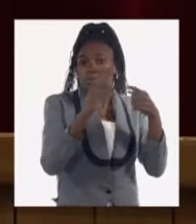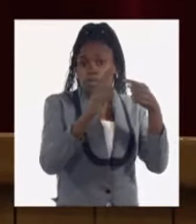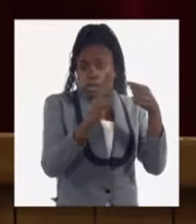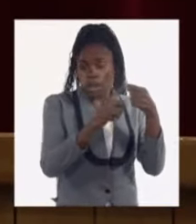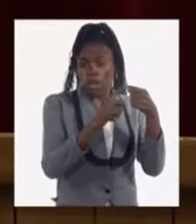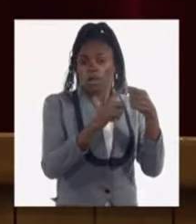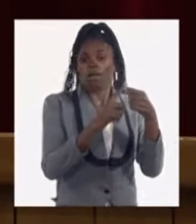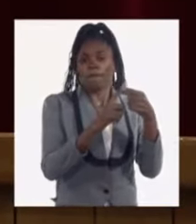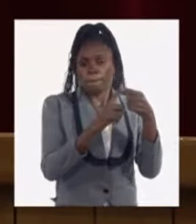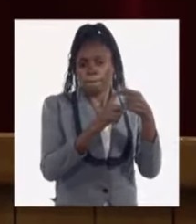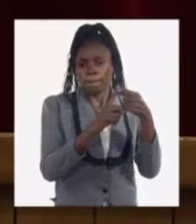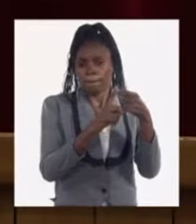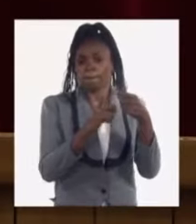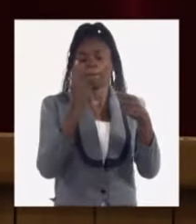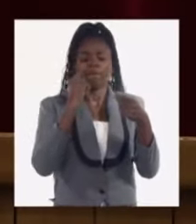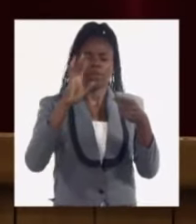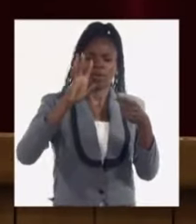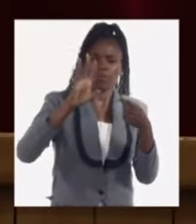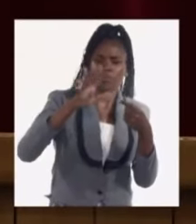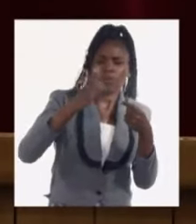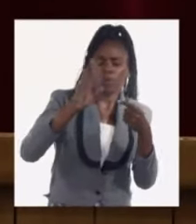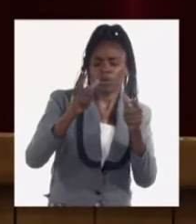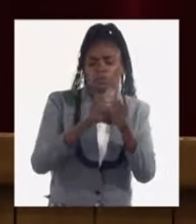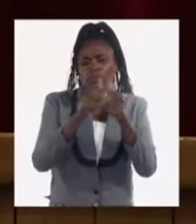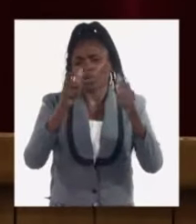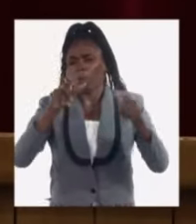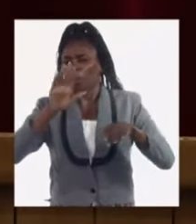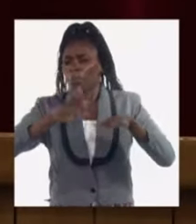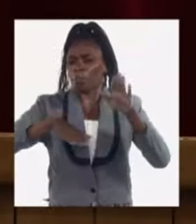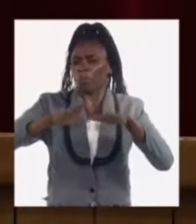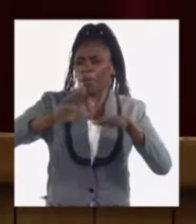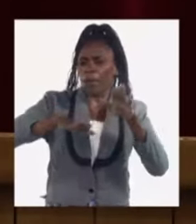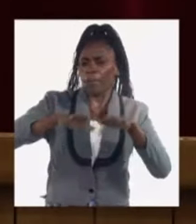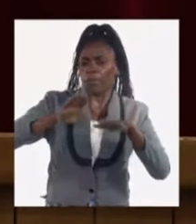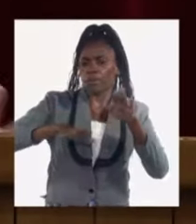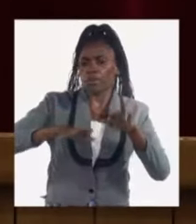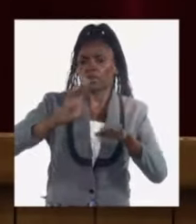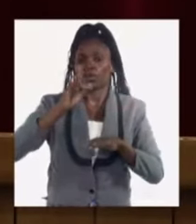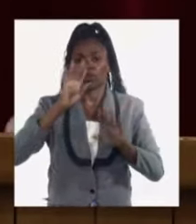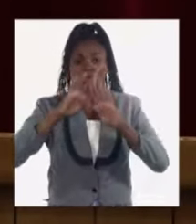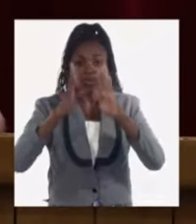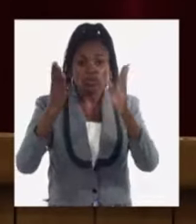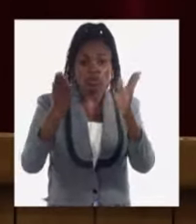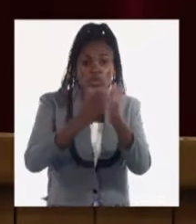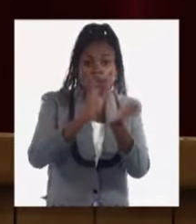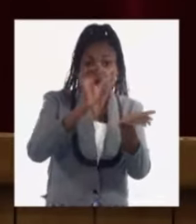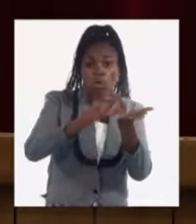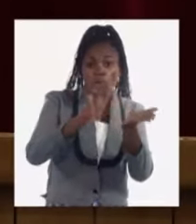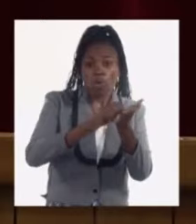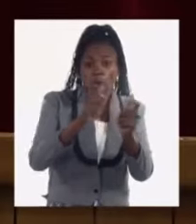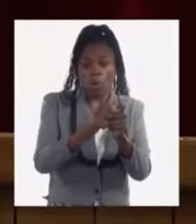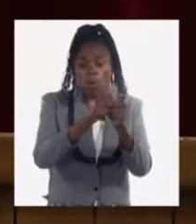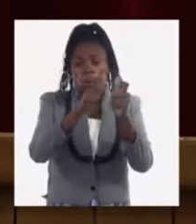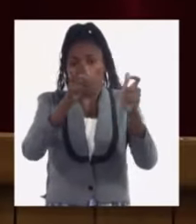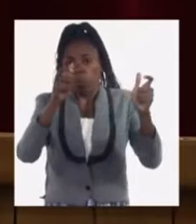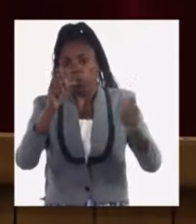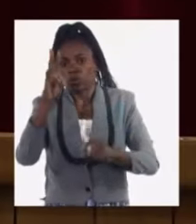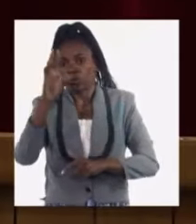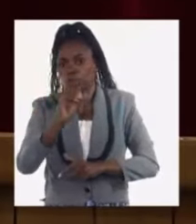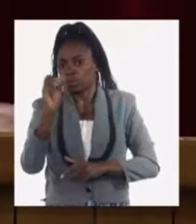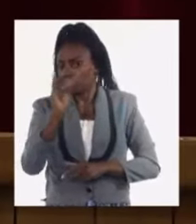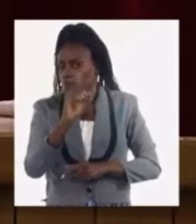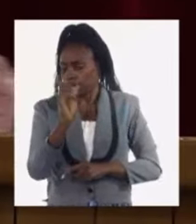bienes y servicios y calcula un crecimiento que es promedio. Y eso no quiere decir que en todos los mercados los precios crezcan el 30%.